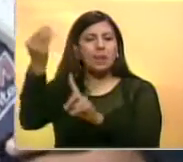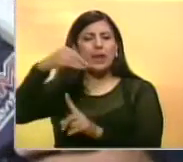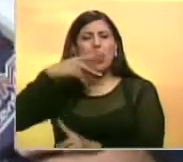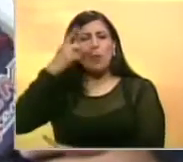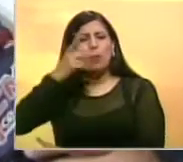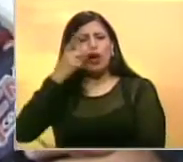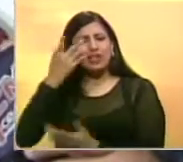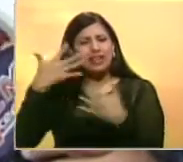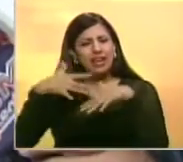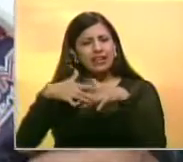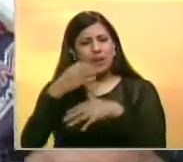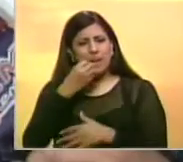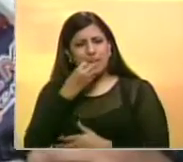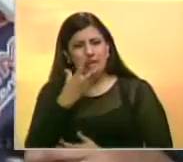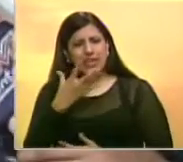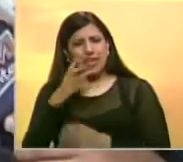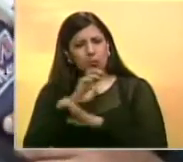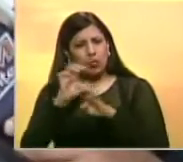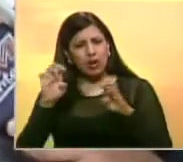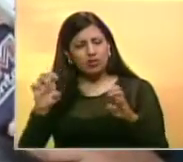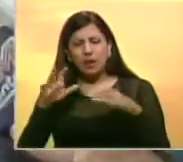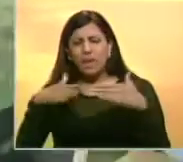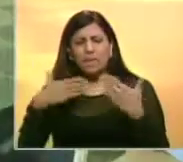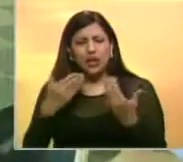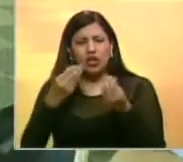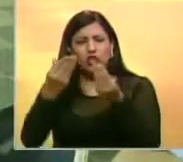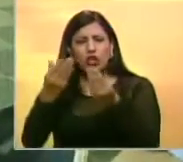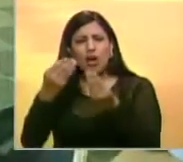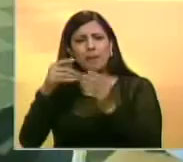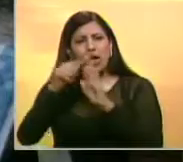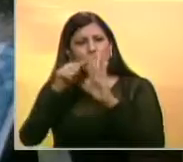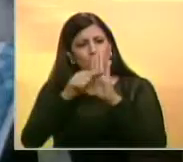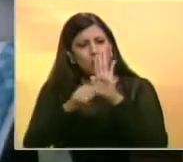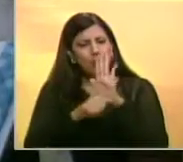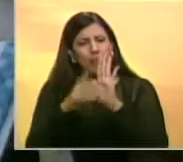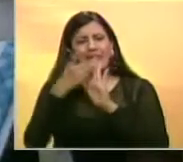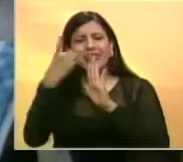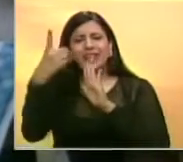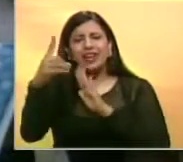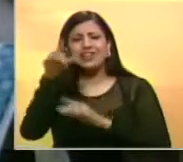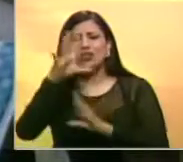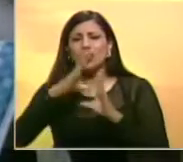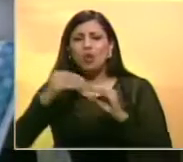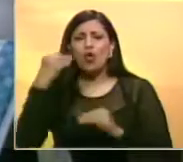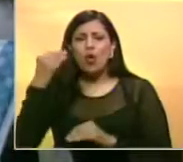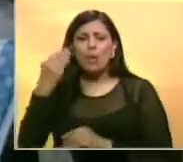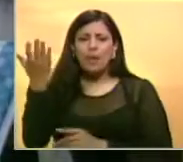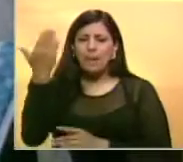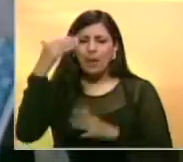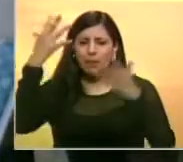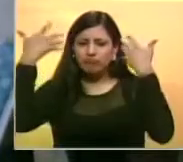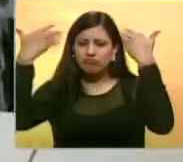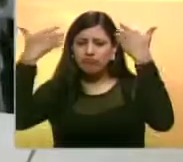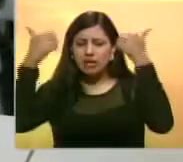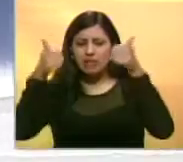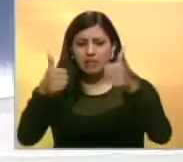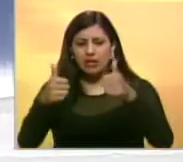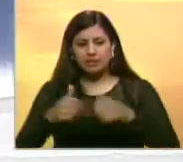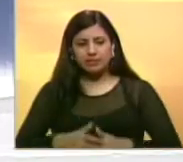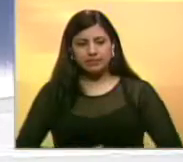políticas de inclusión y calidad educativa para darle el debido cumplimiento al derecho que tienen los jóvenes de recibir educación.